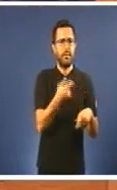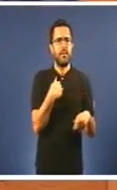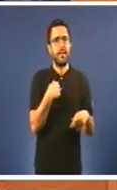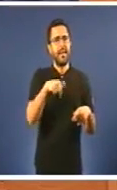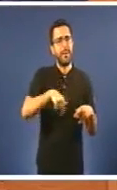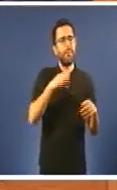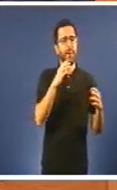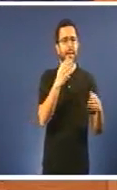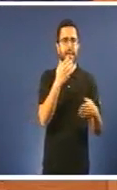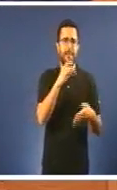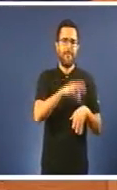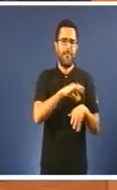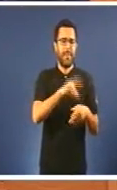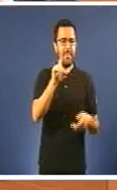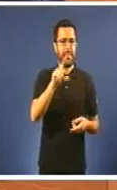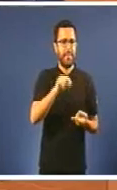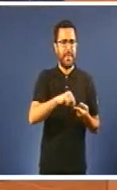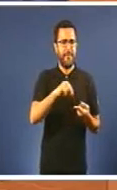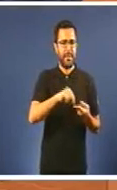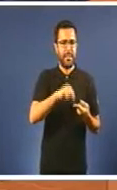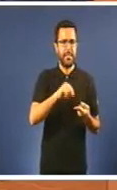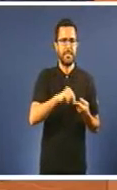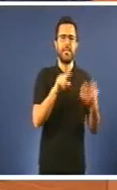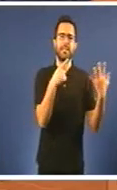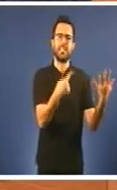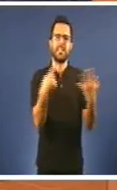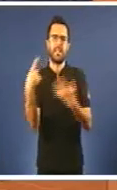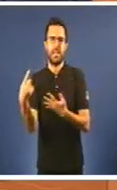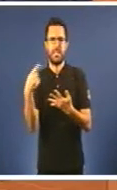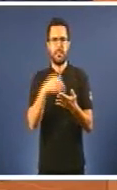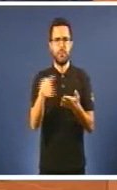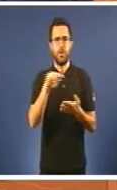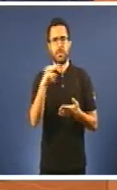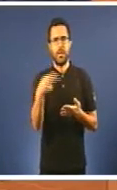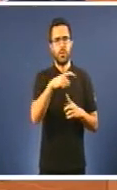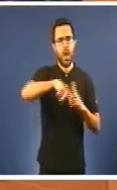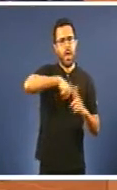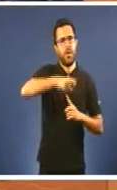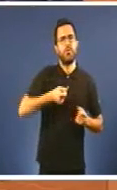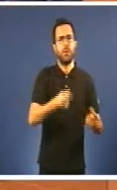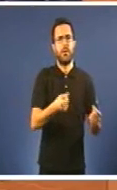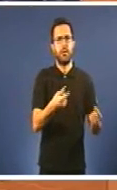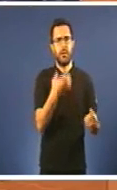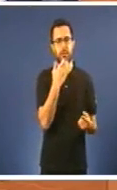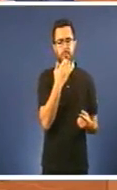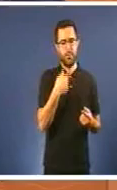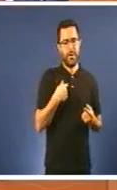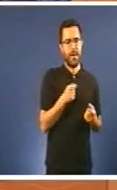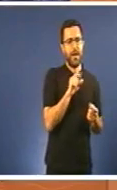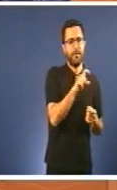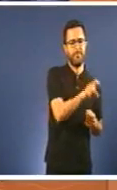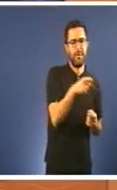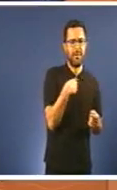ano Todas estas cifras Os medicamentos oncolóxicos para os cánceres da sangre e a diabetes Son